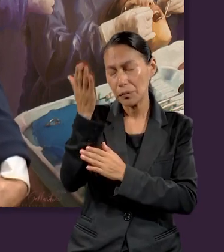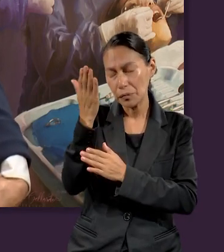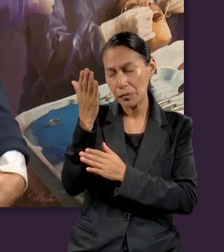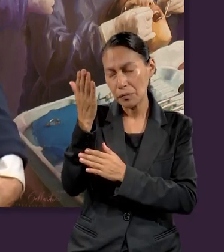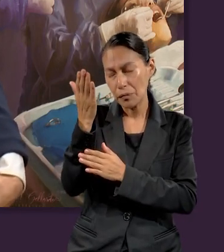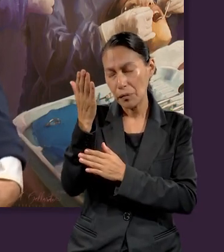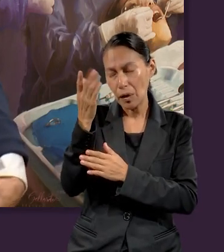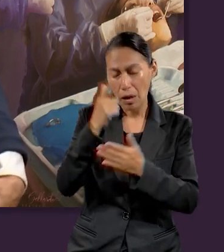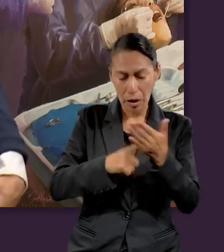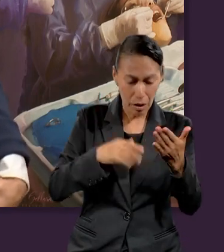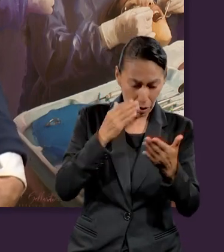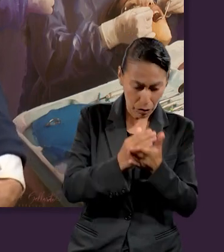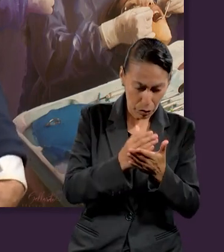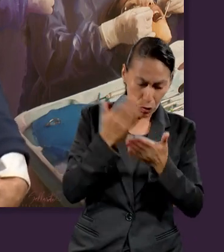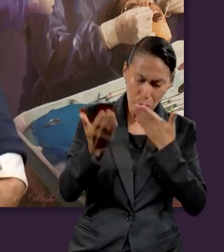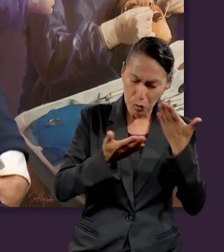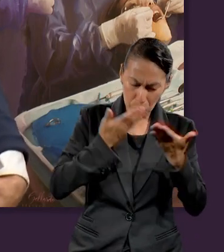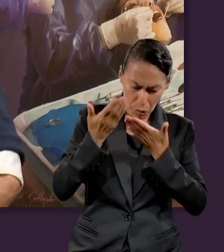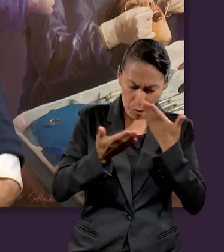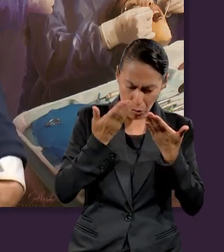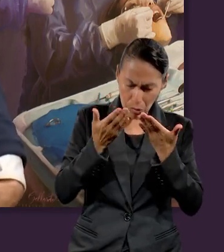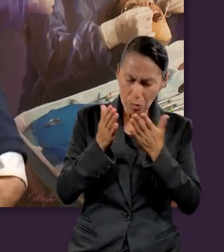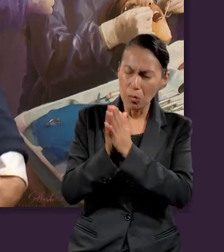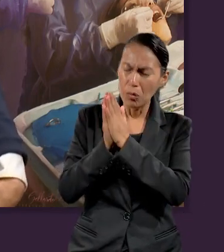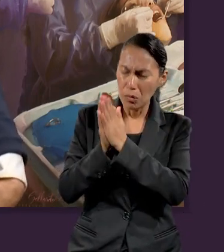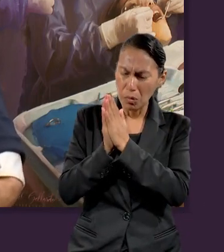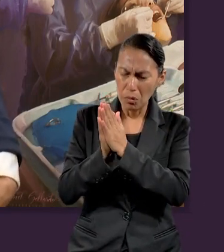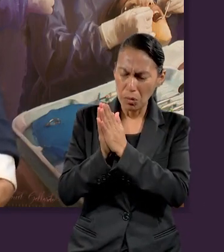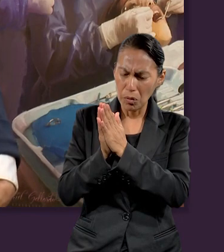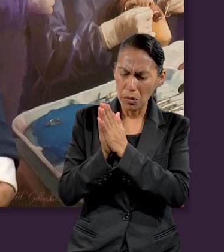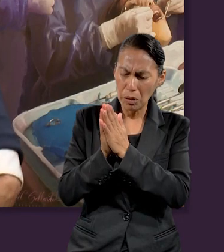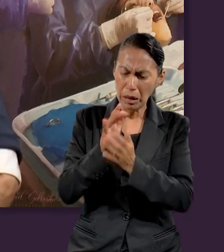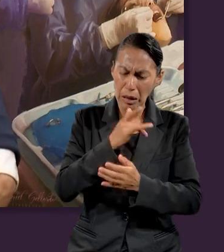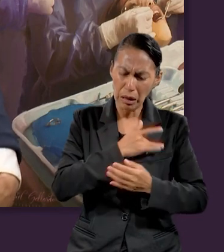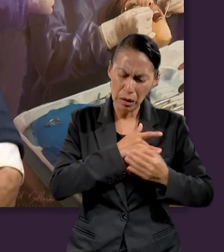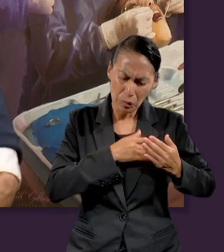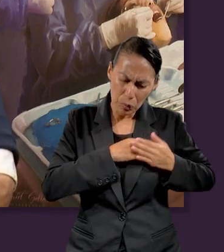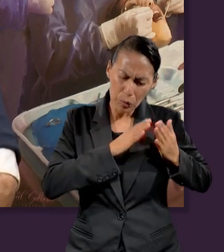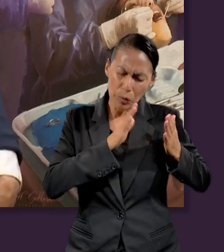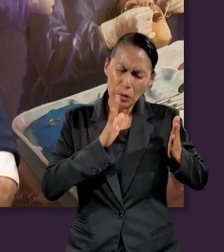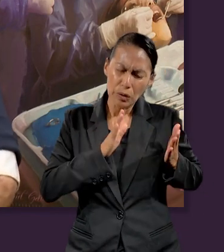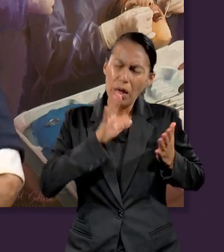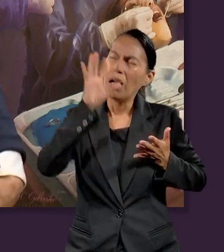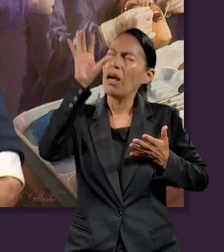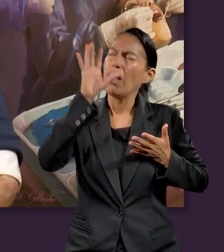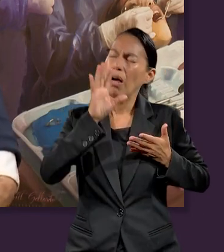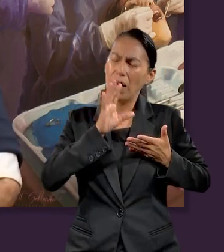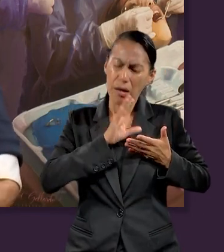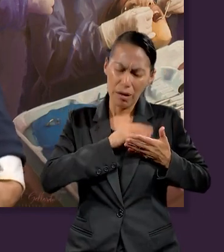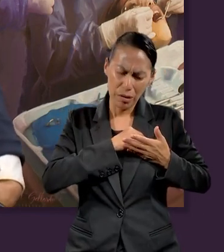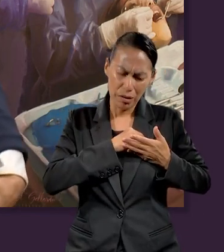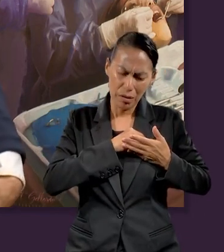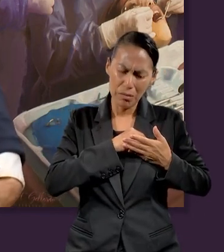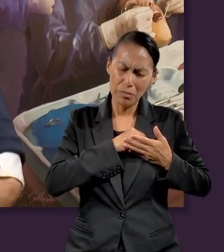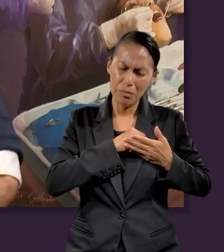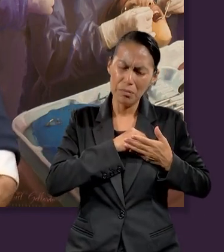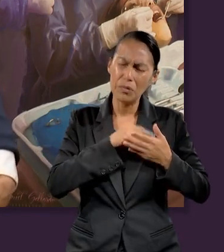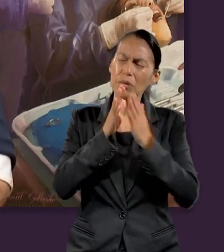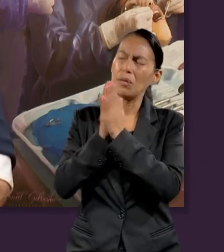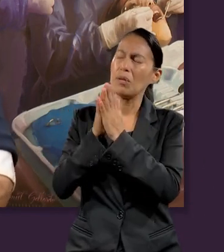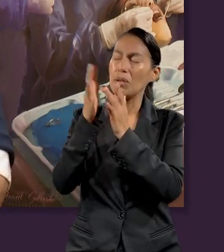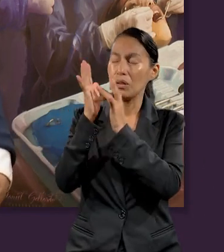pido que vayamos a estudiar la lección, que podamos tener los corazones receptivos a